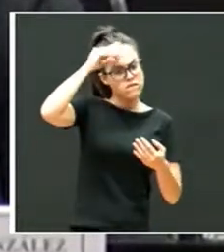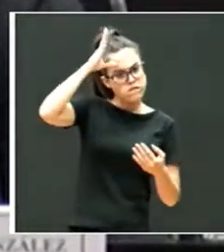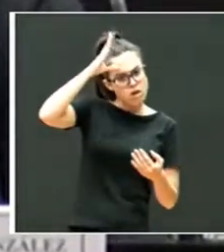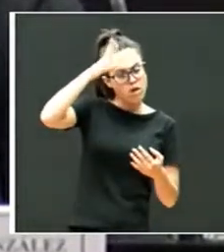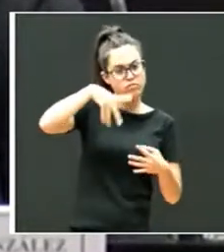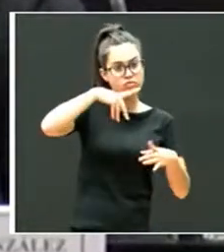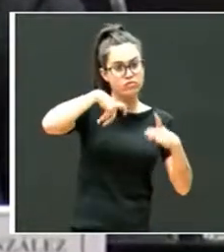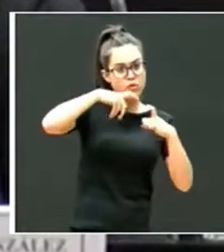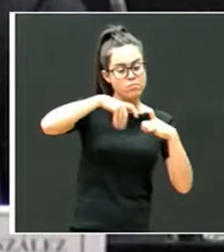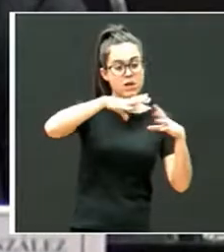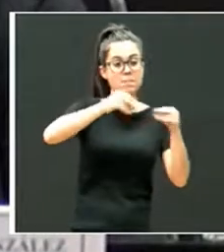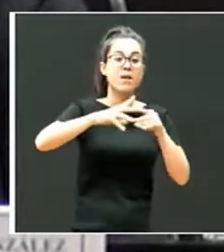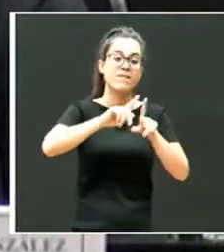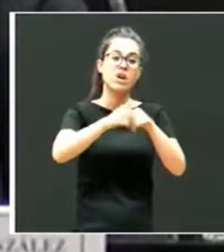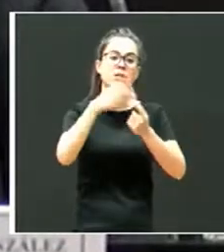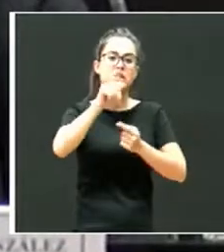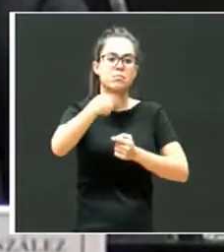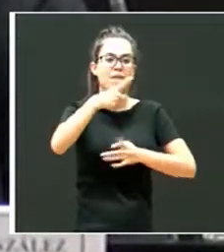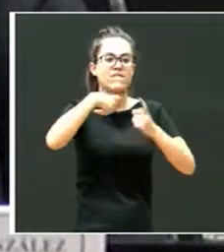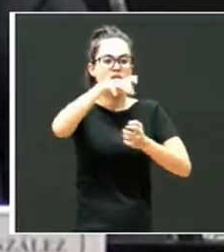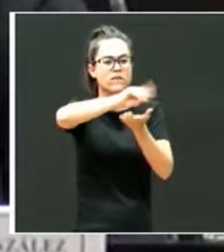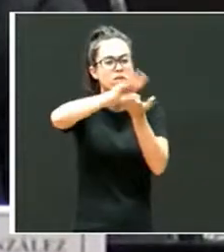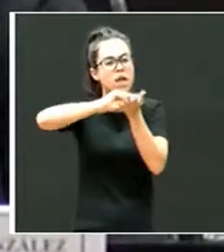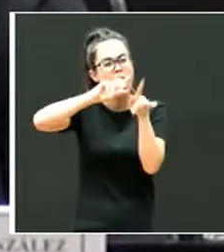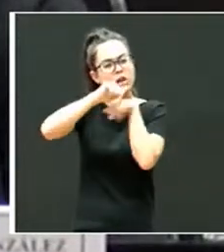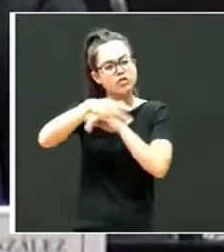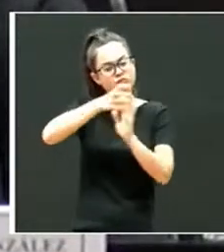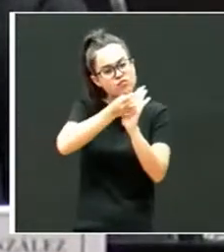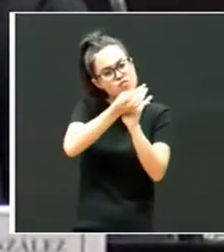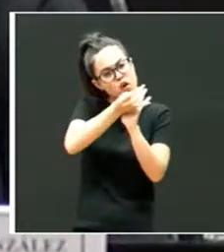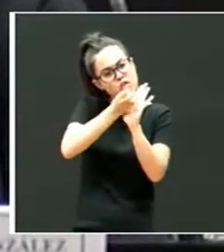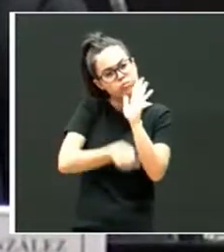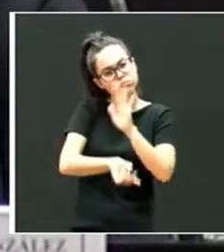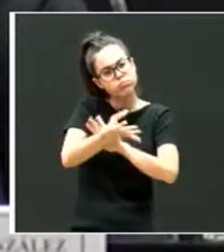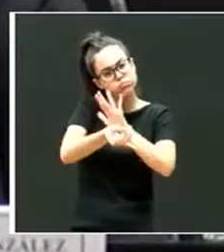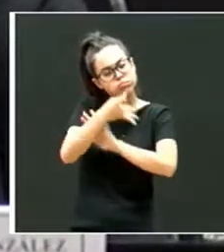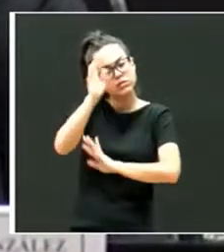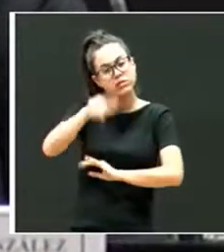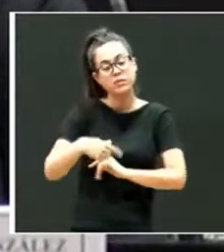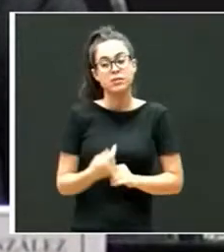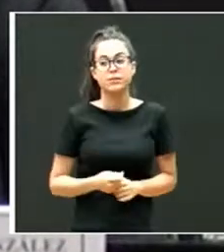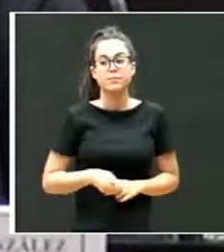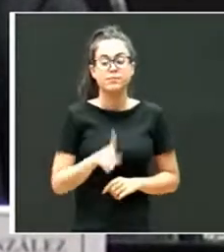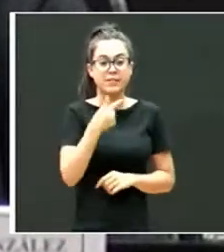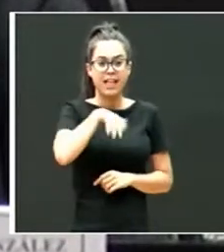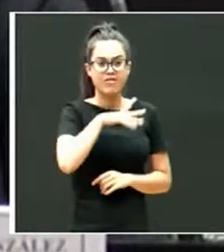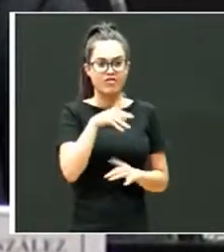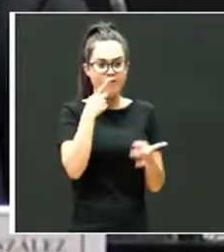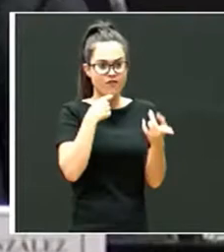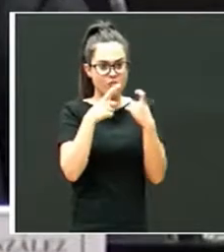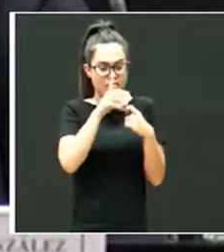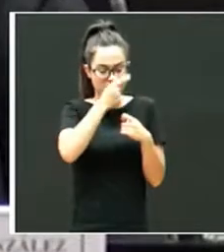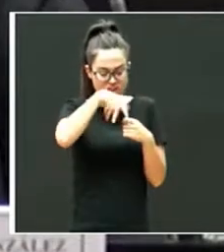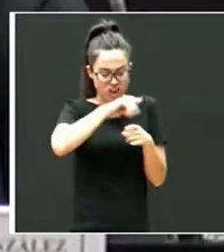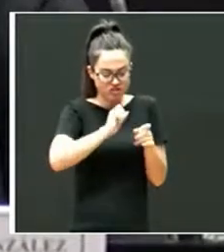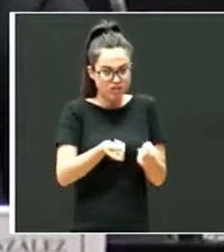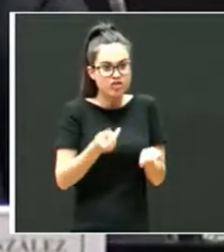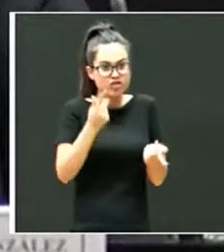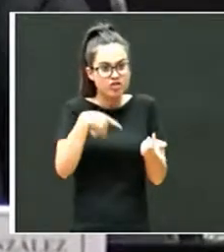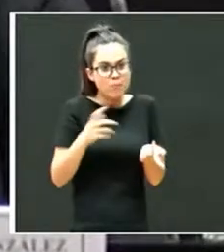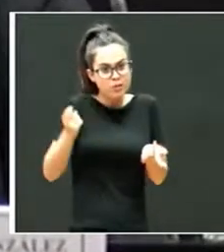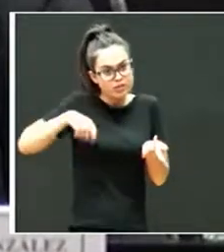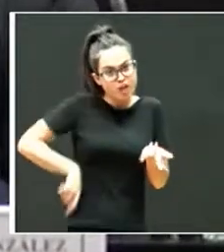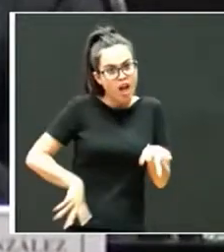mucho por leer, por estar informadas, han creado sus propios foros y muchas veces son las que nos dan información también a los profesionales.